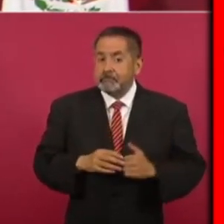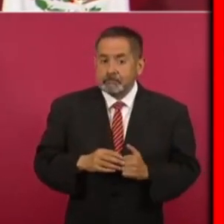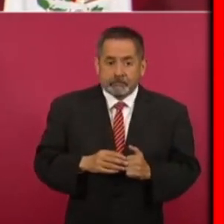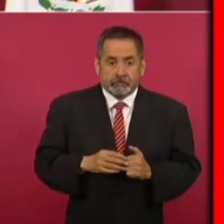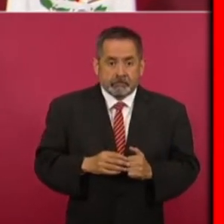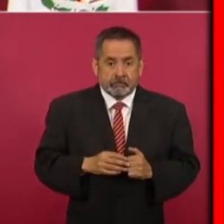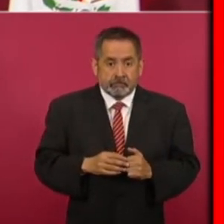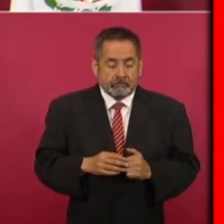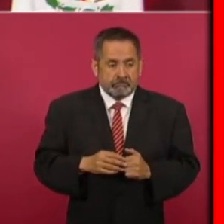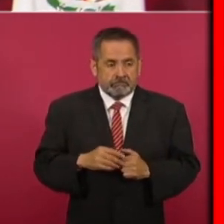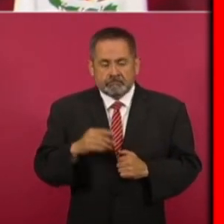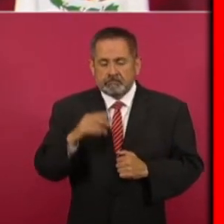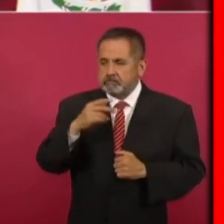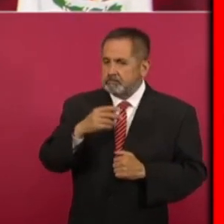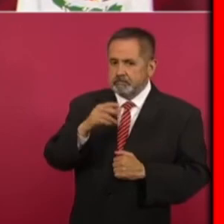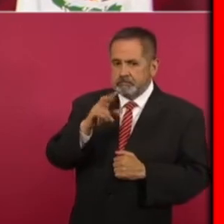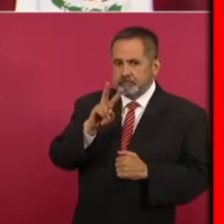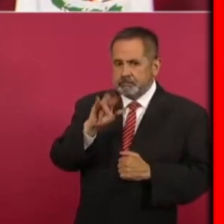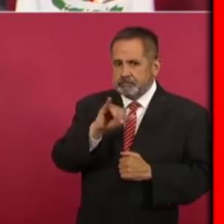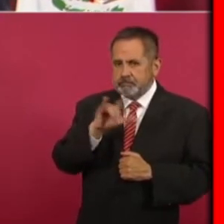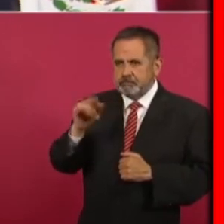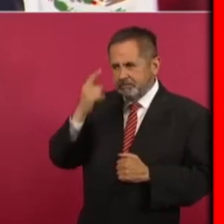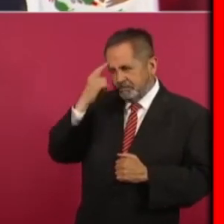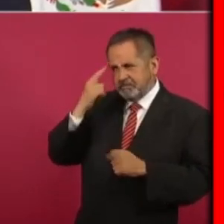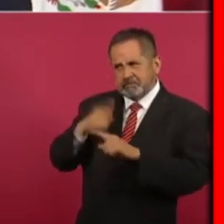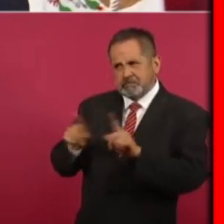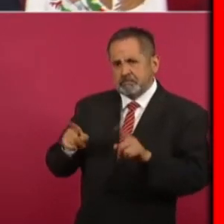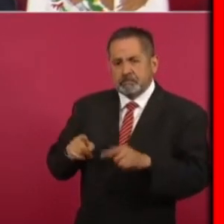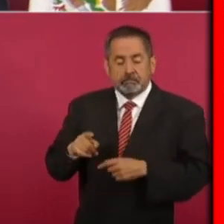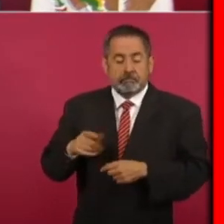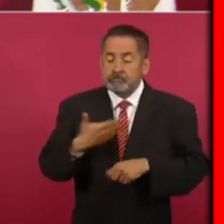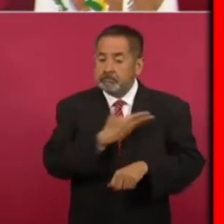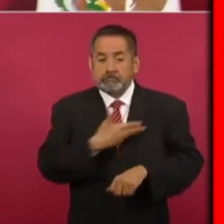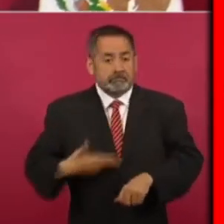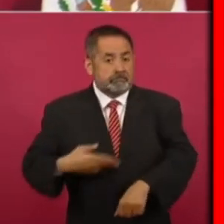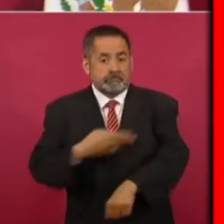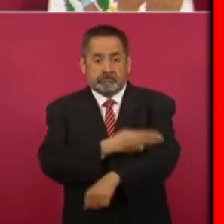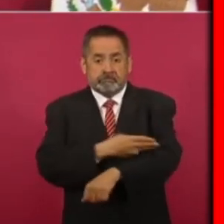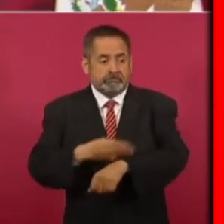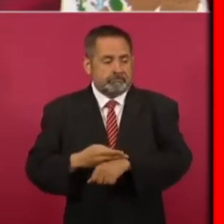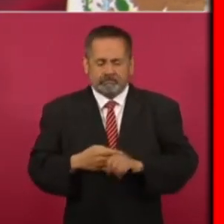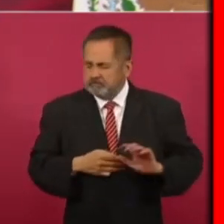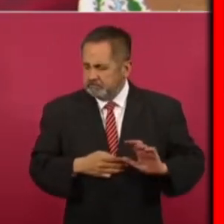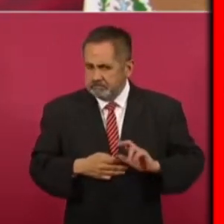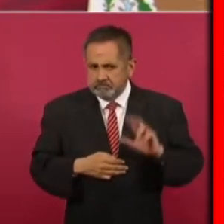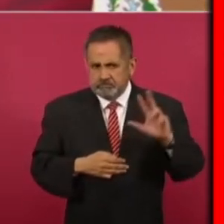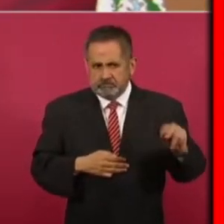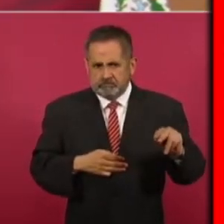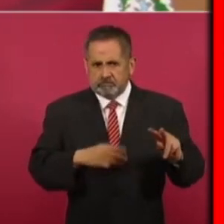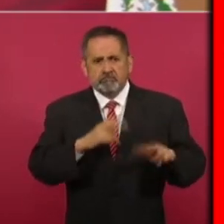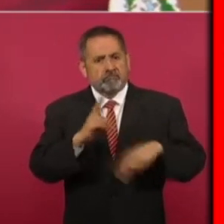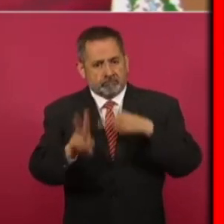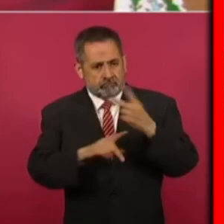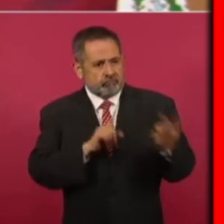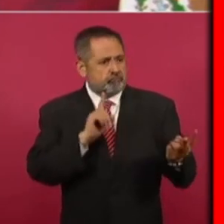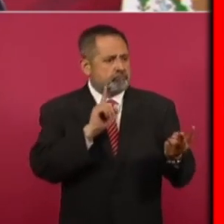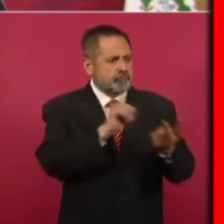diferencias del presidente Madero fue hablar con los dos